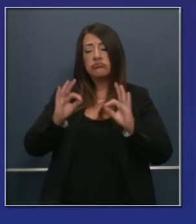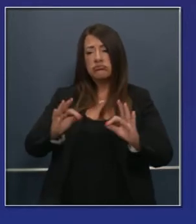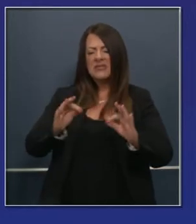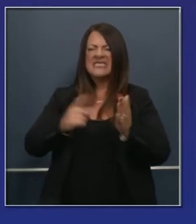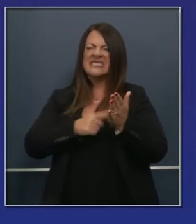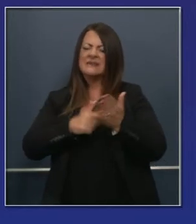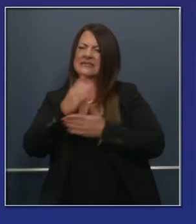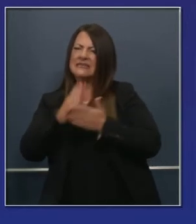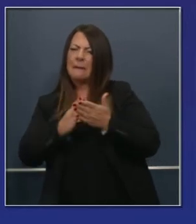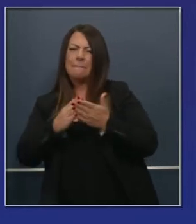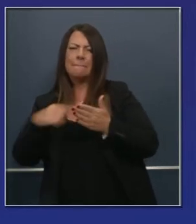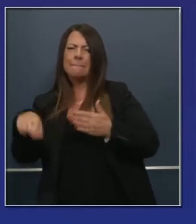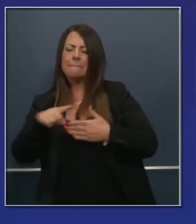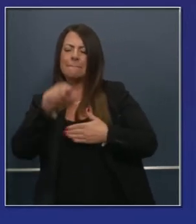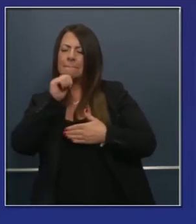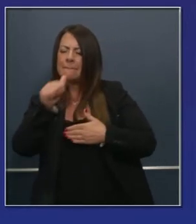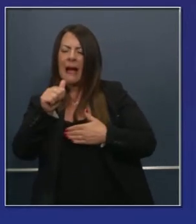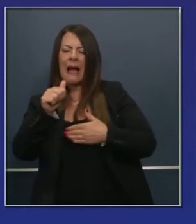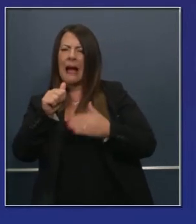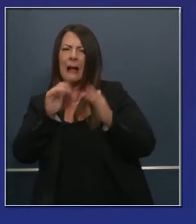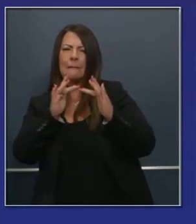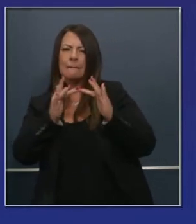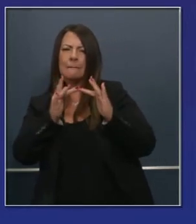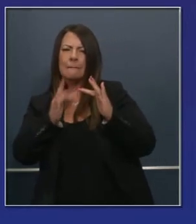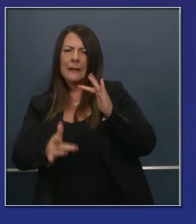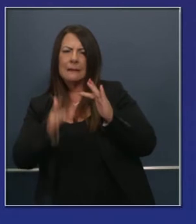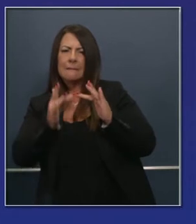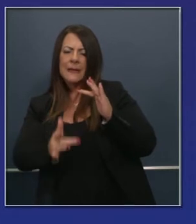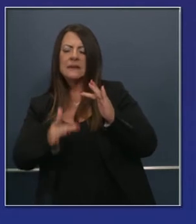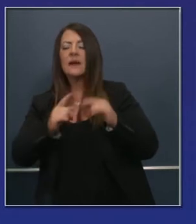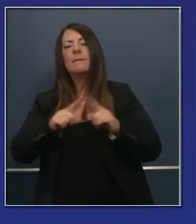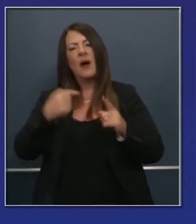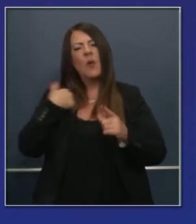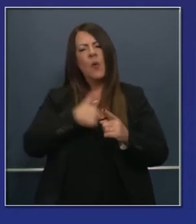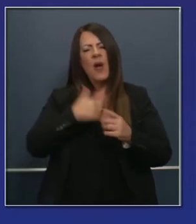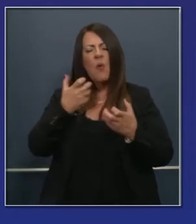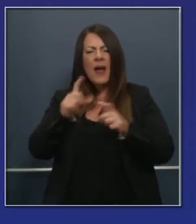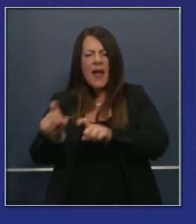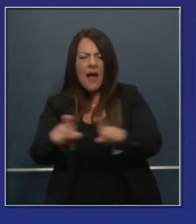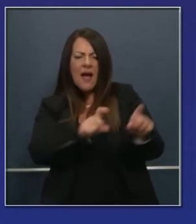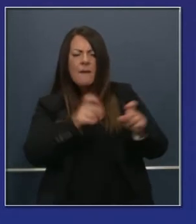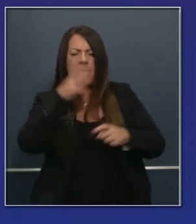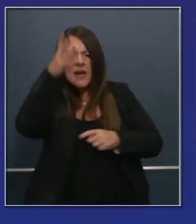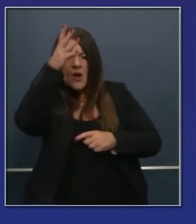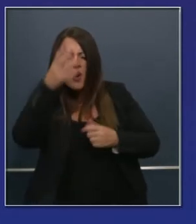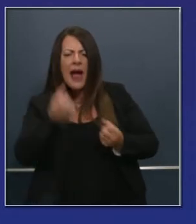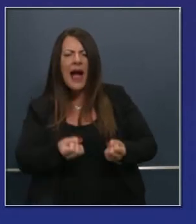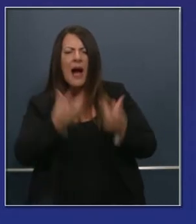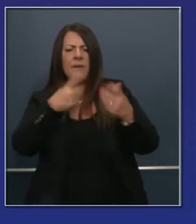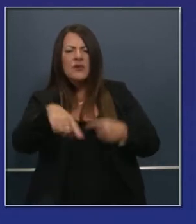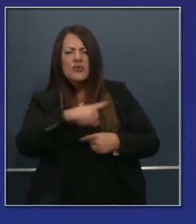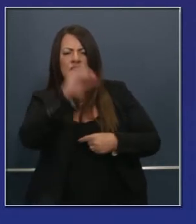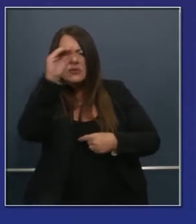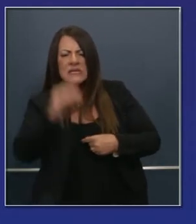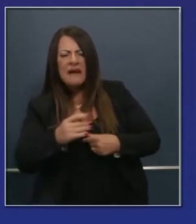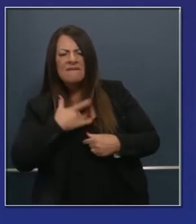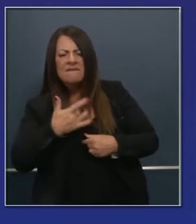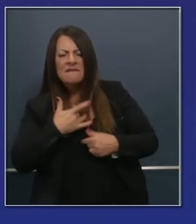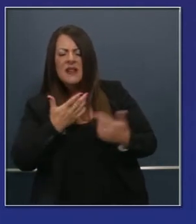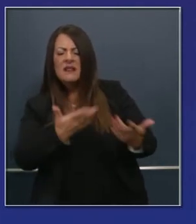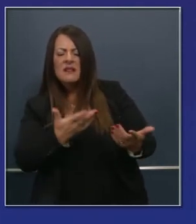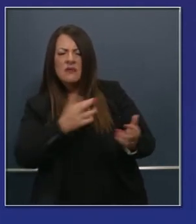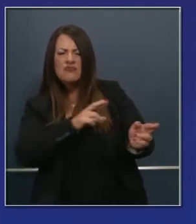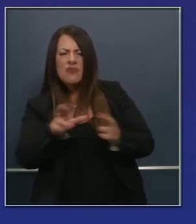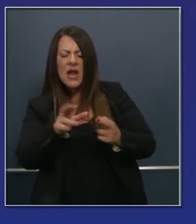descarga en el internet no es la mejor. Todo esto será evidente cuando veamos lo que necesitamos y lo que necesitan los padres y